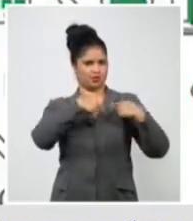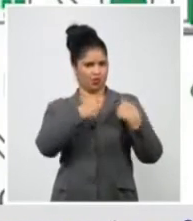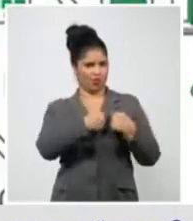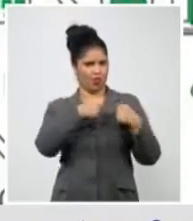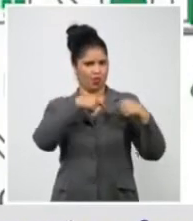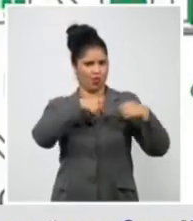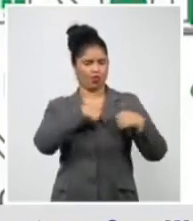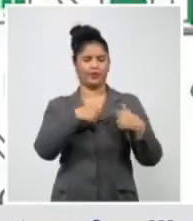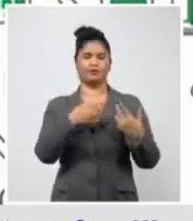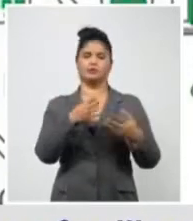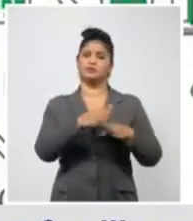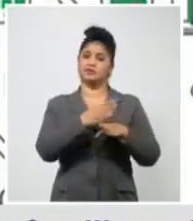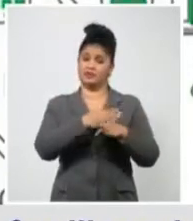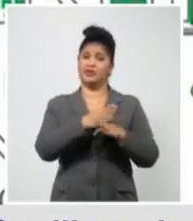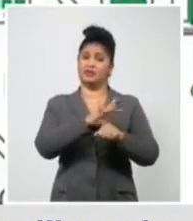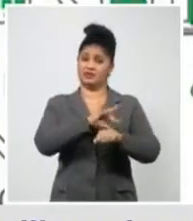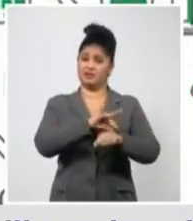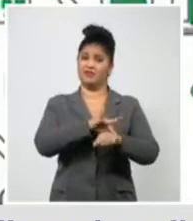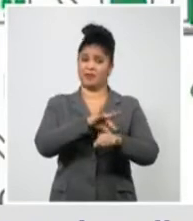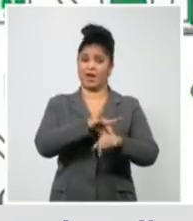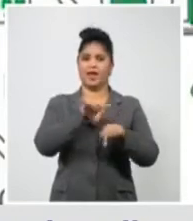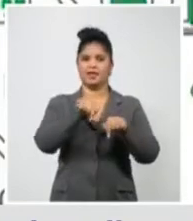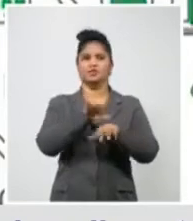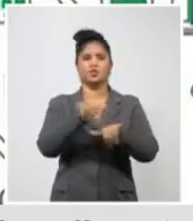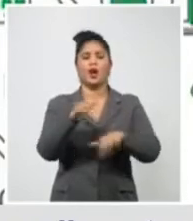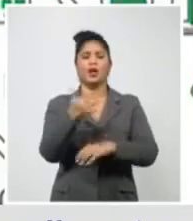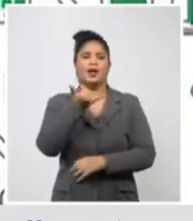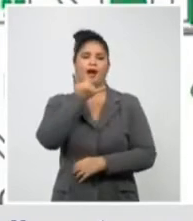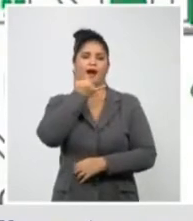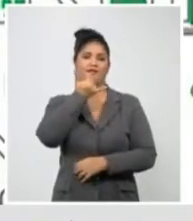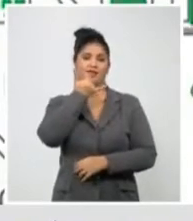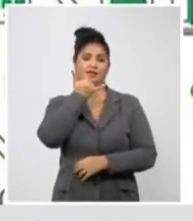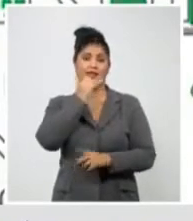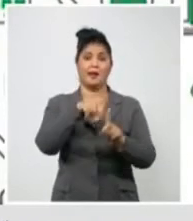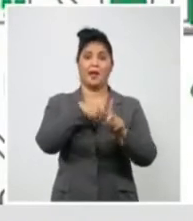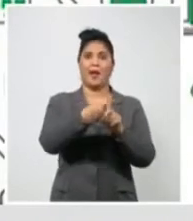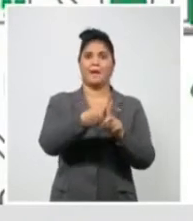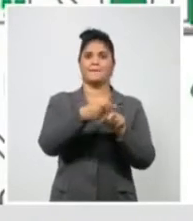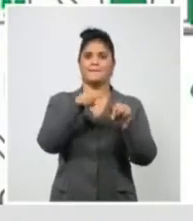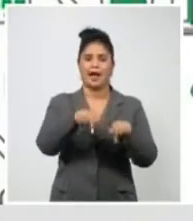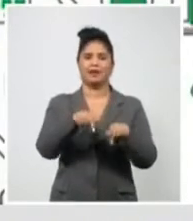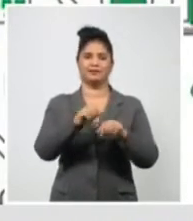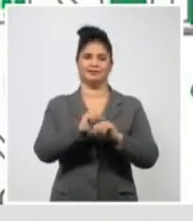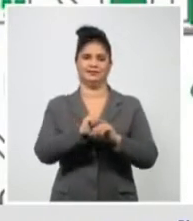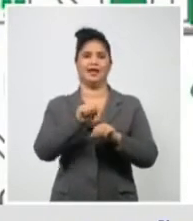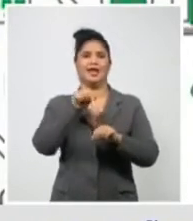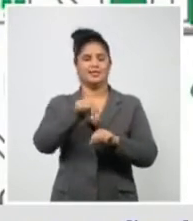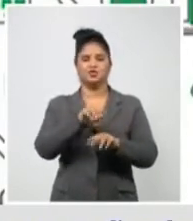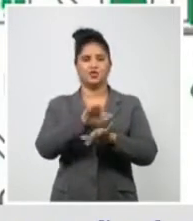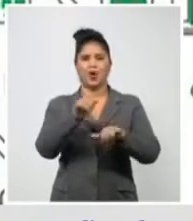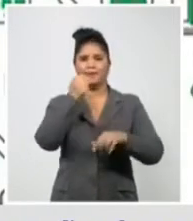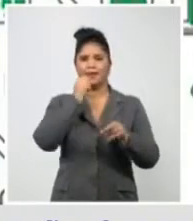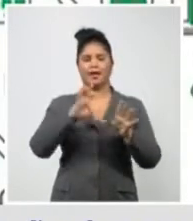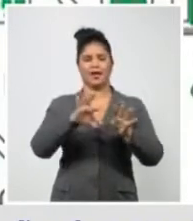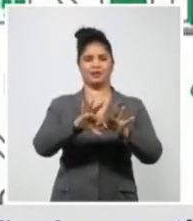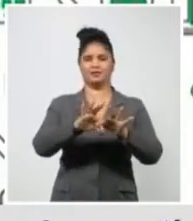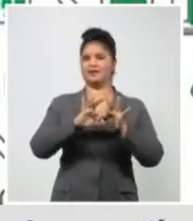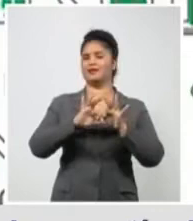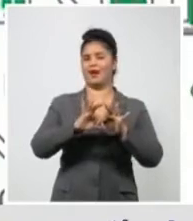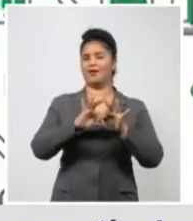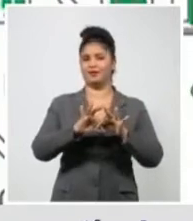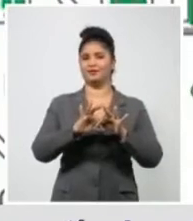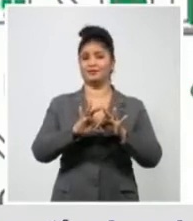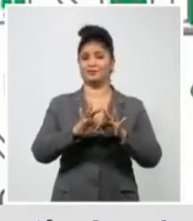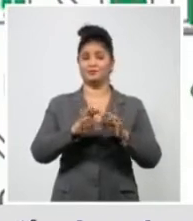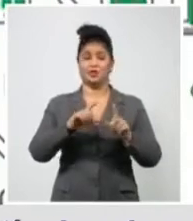tengo un virus que es capaz de transmitirse más, puedo llegar a estos grupos. Y de ahí puedo tener